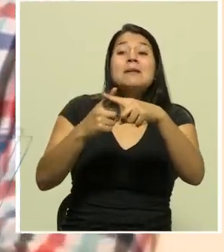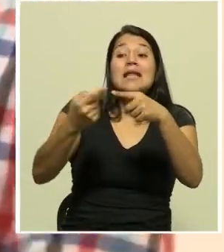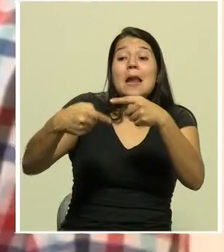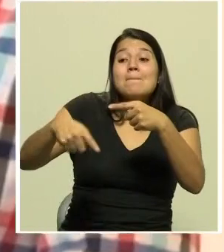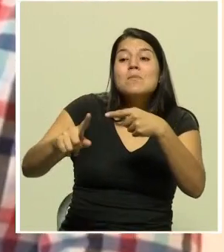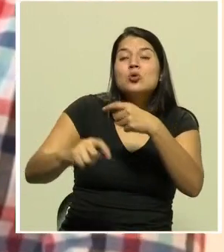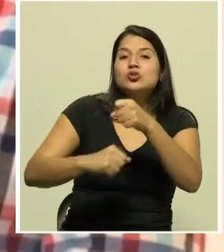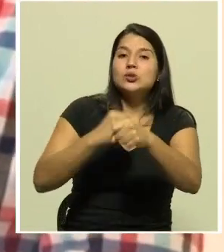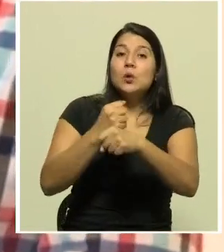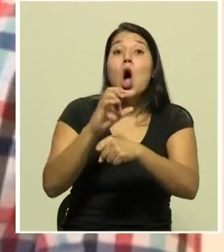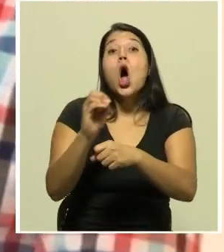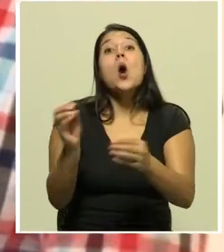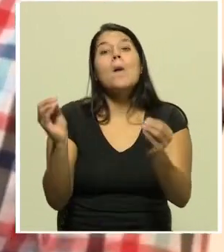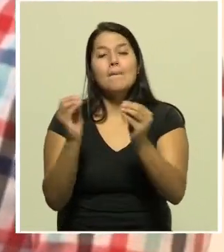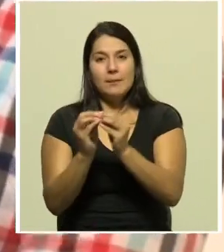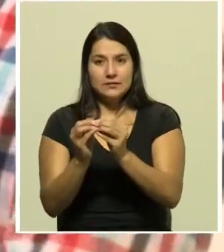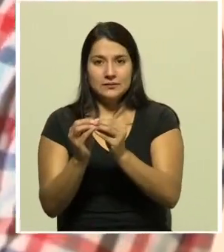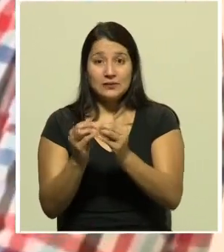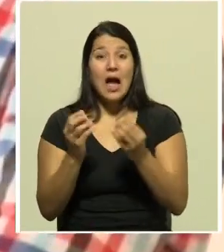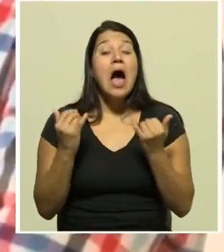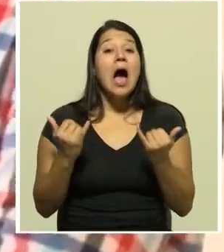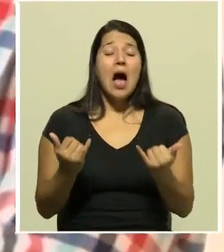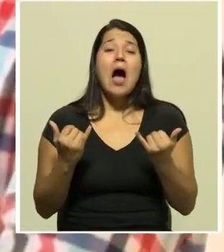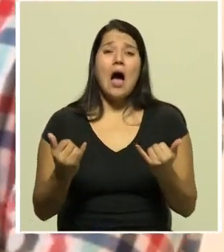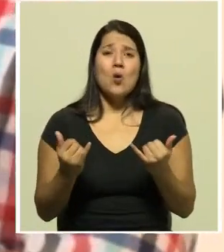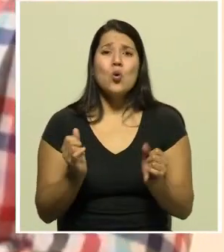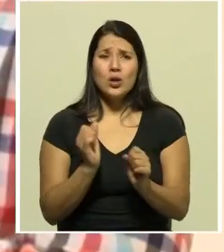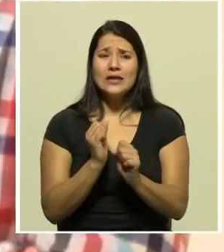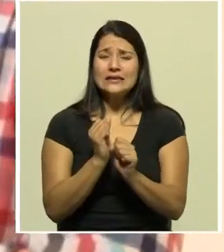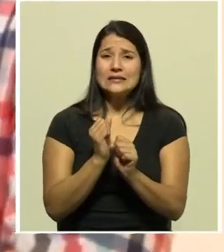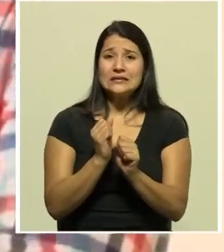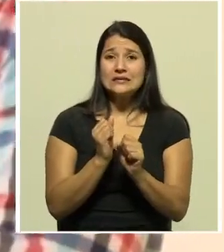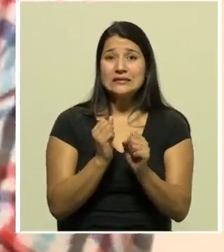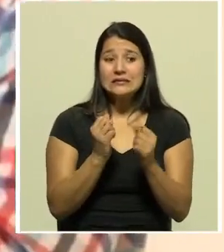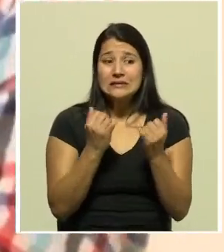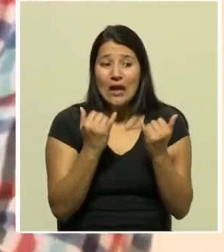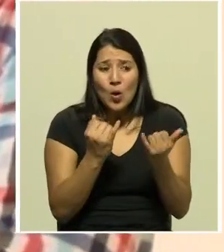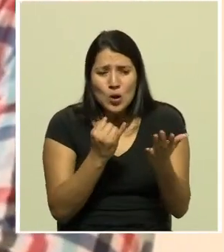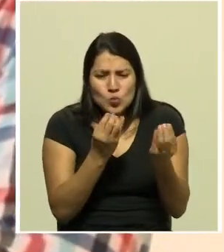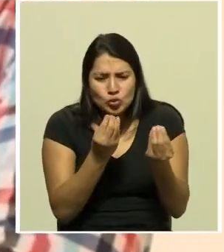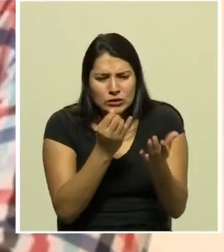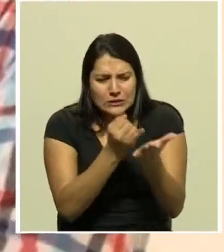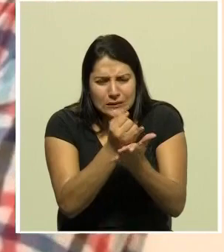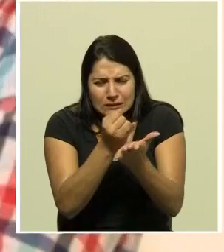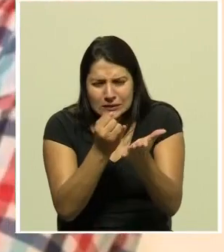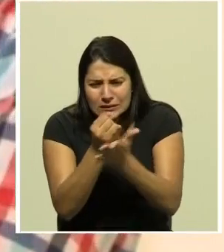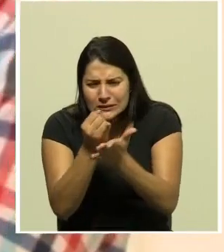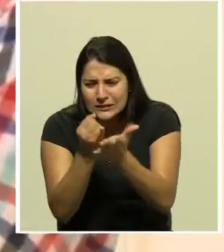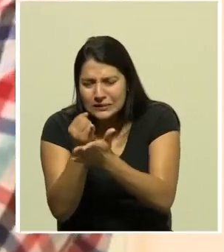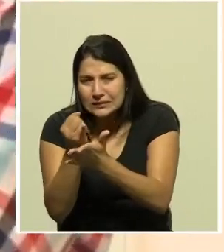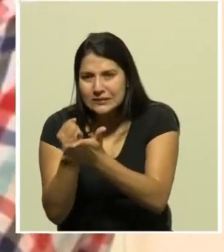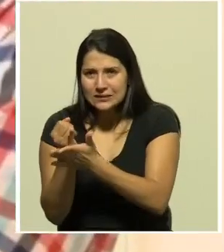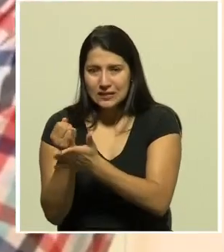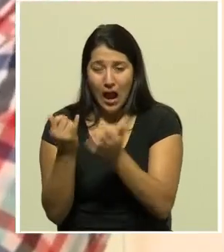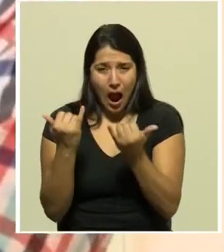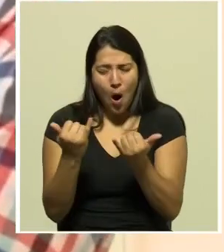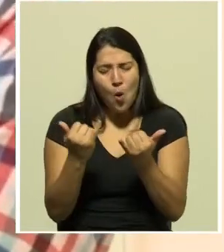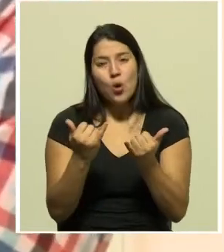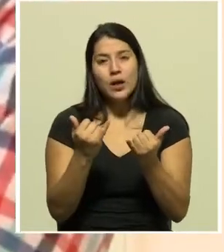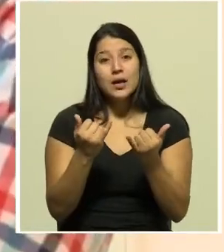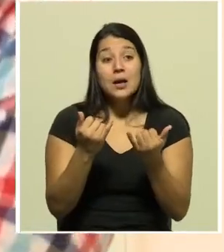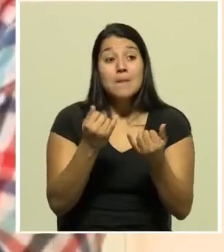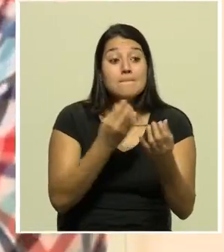o un poco más, ¿verdad? Ahorita se está haciendo muchas apuestas valientes hasta en cierto punto, donde están produciendo